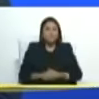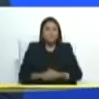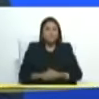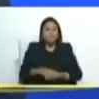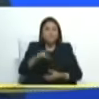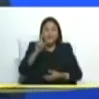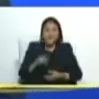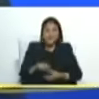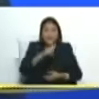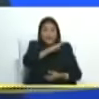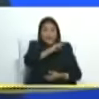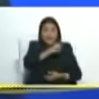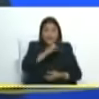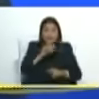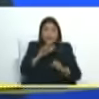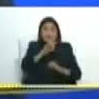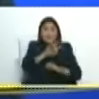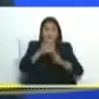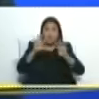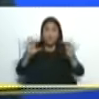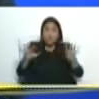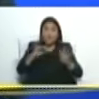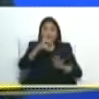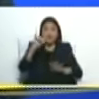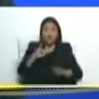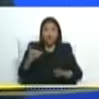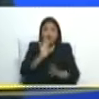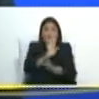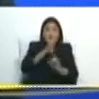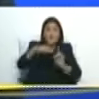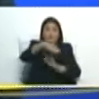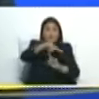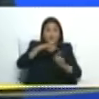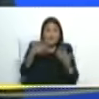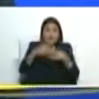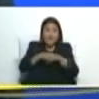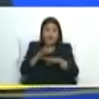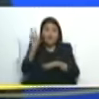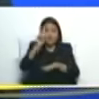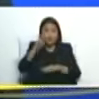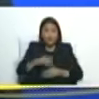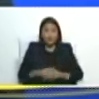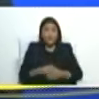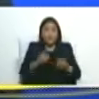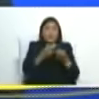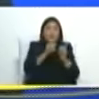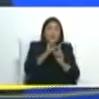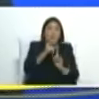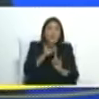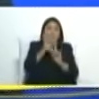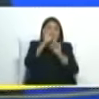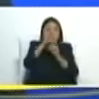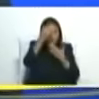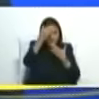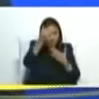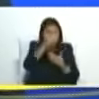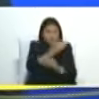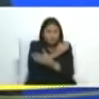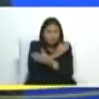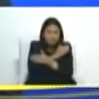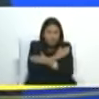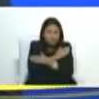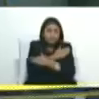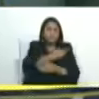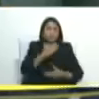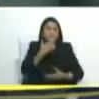veintinueve zonas de defensa integral. A ustedes, de manera especial, a los jefes de las redes,